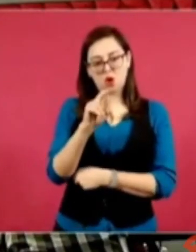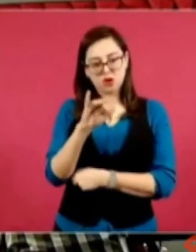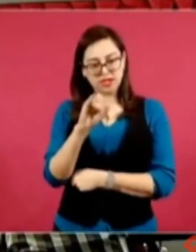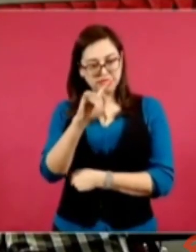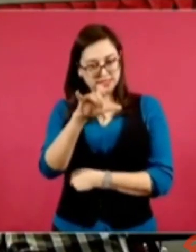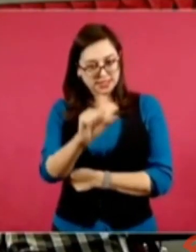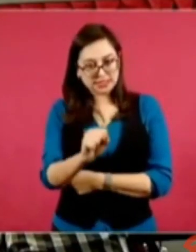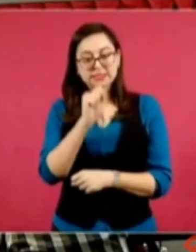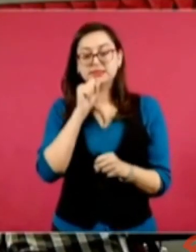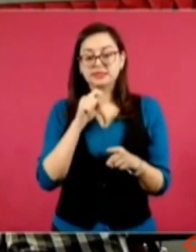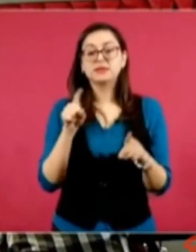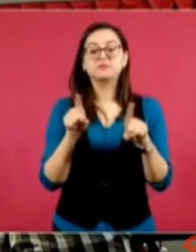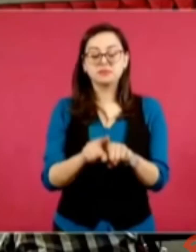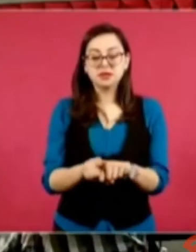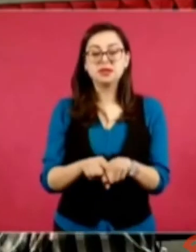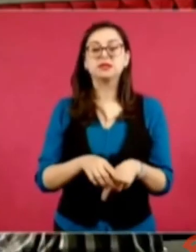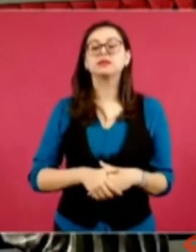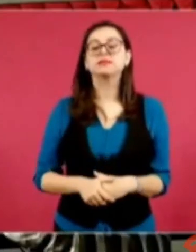magonistas con